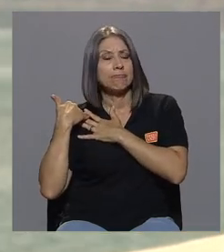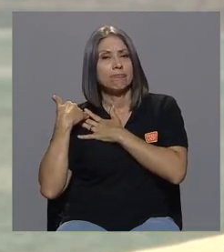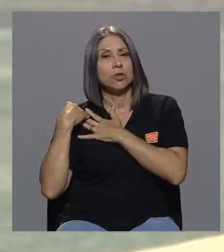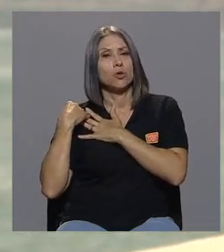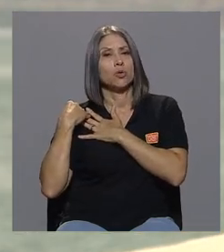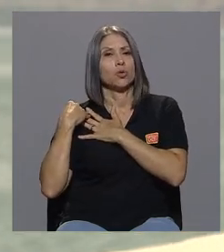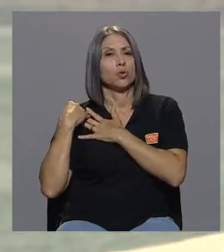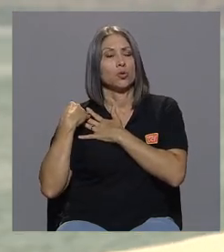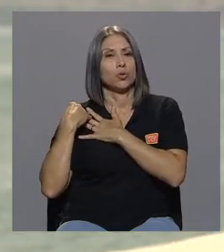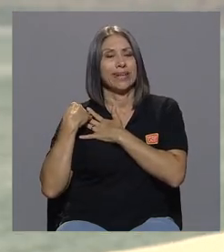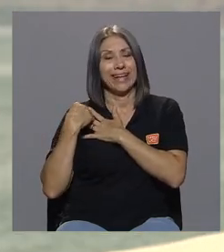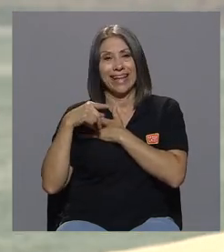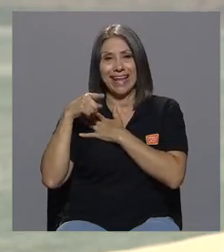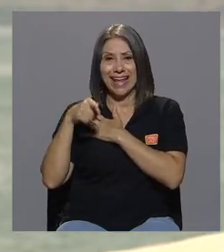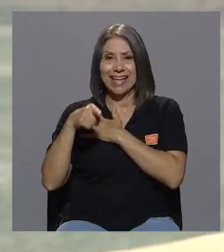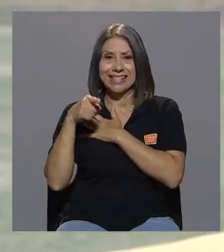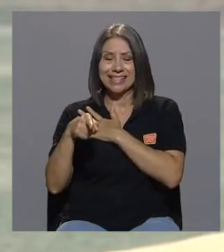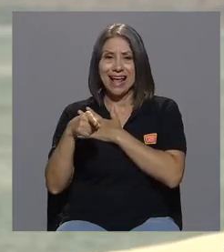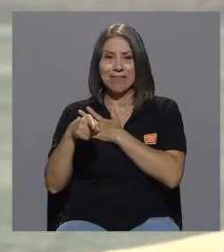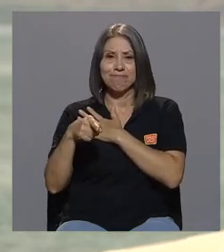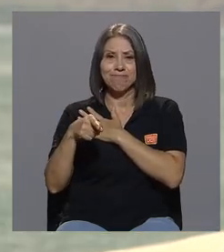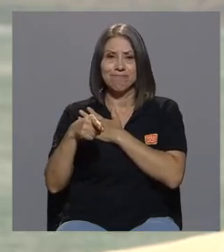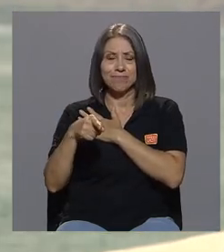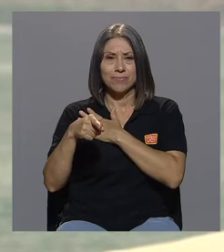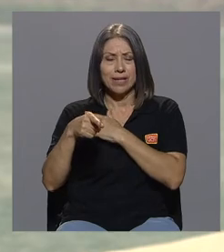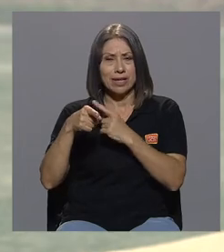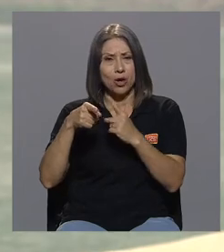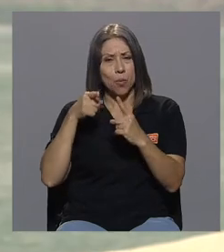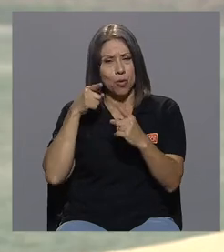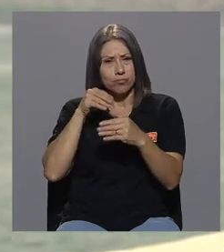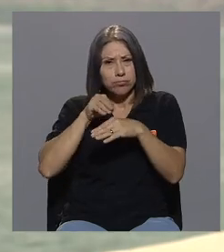encausada por una condición de salud como es el VIH